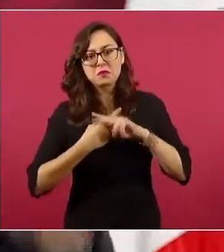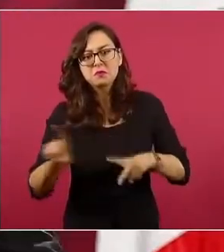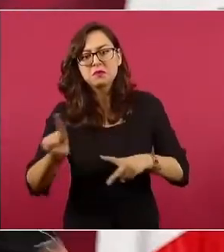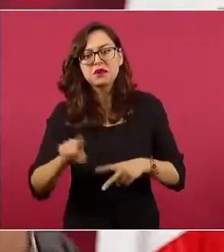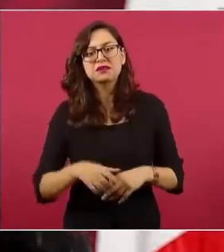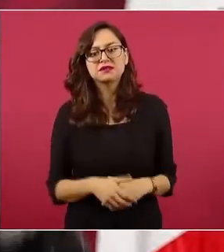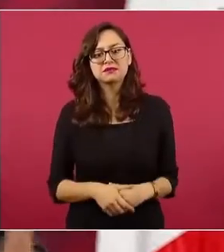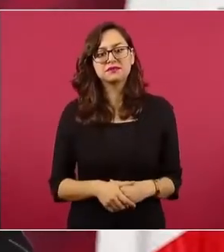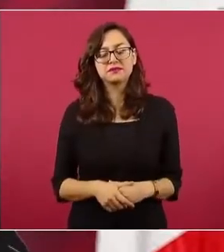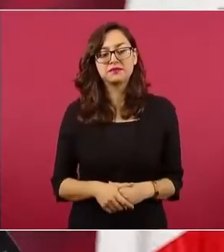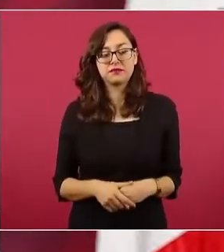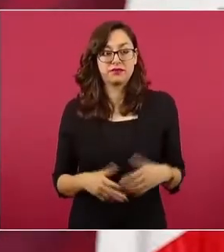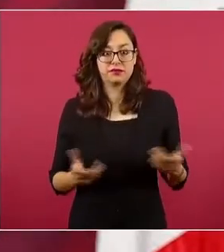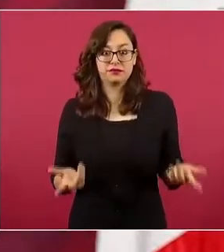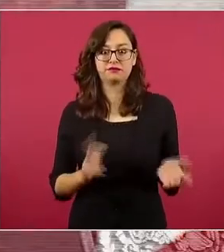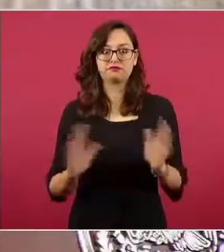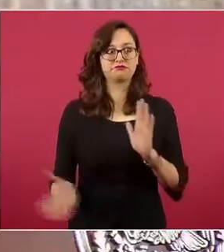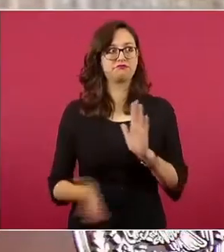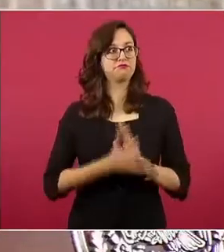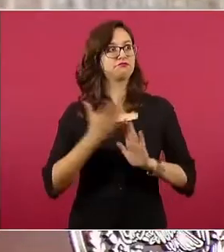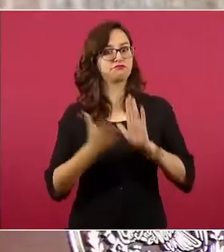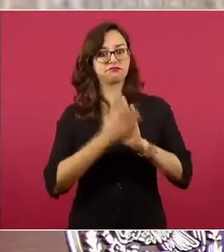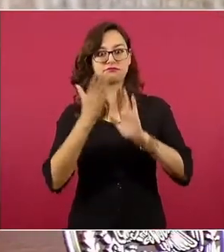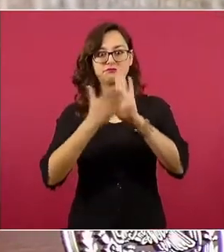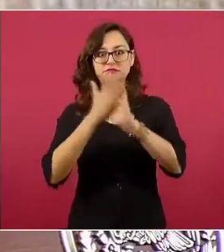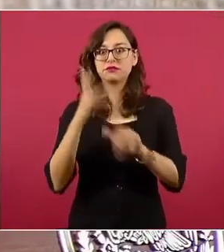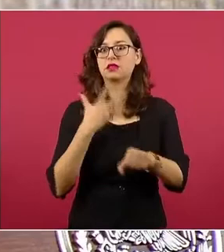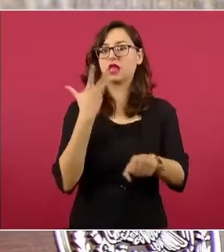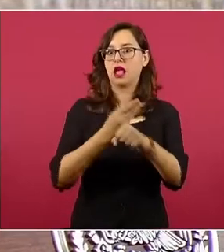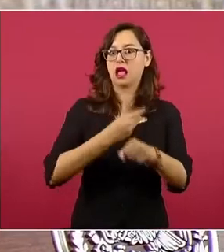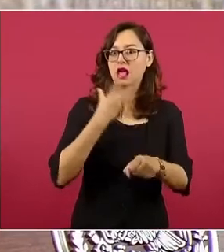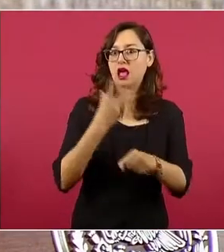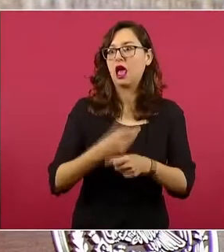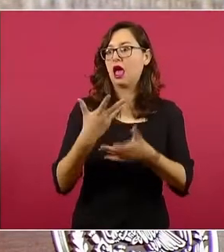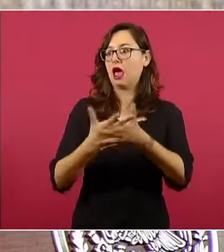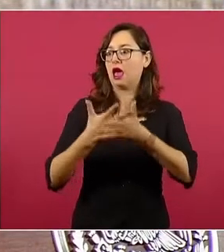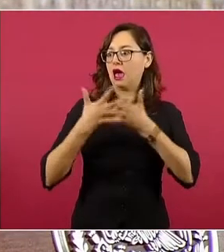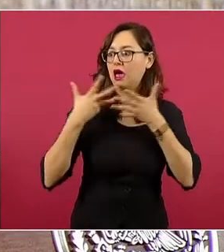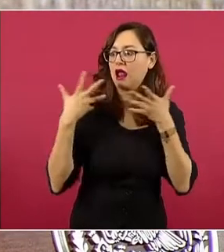porque estamos hablando de construcción o ampliación de puertos,